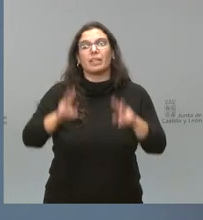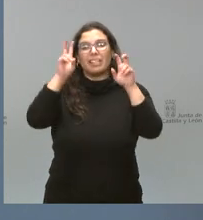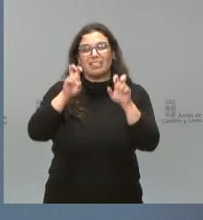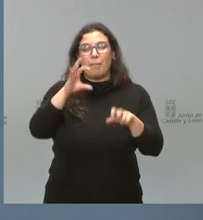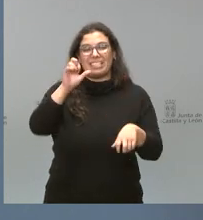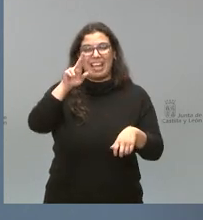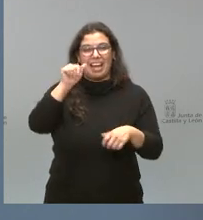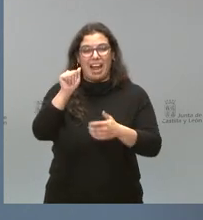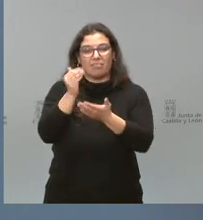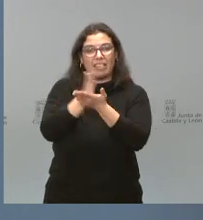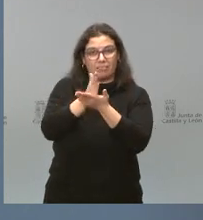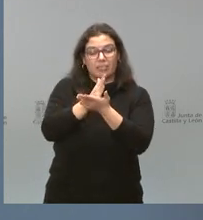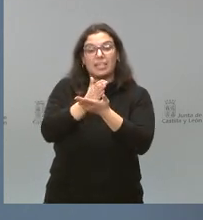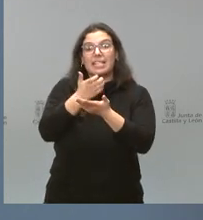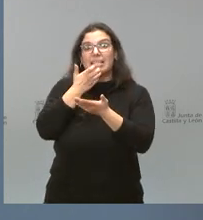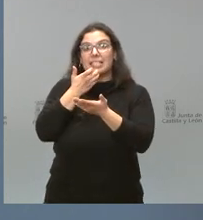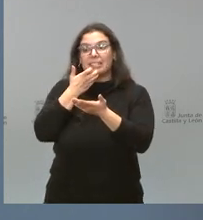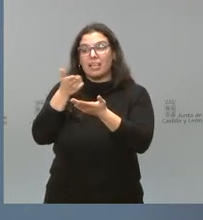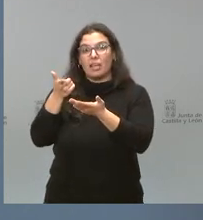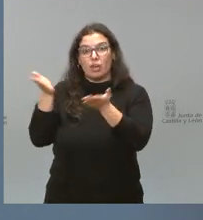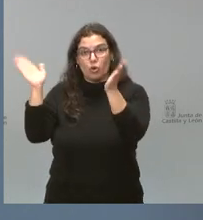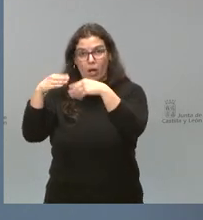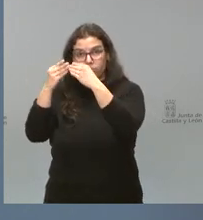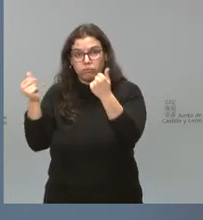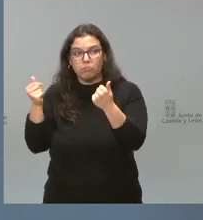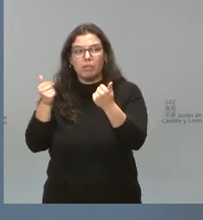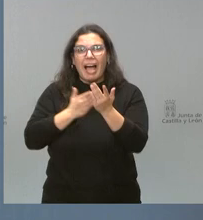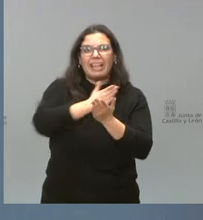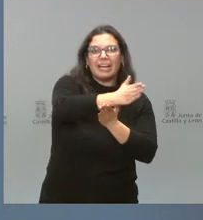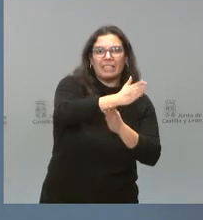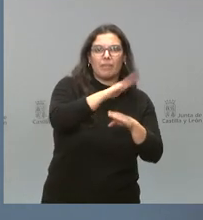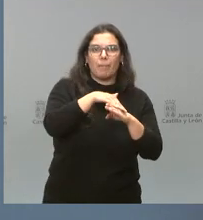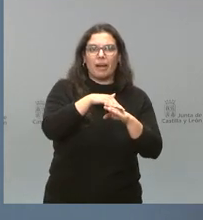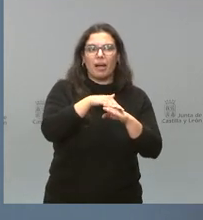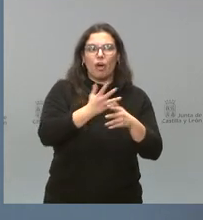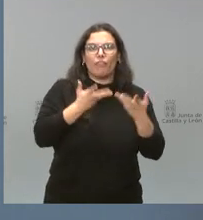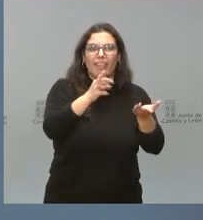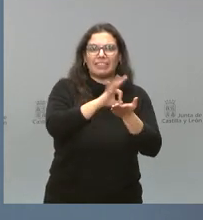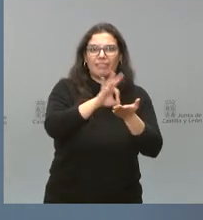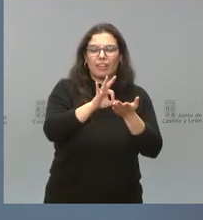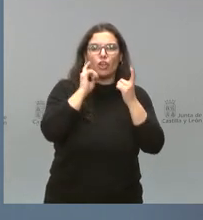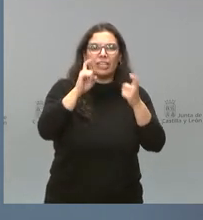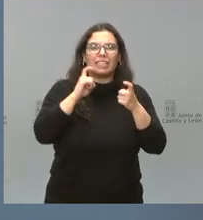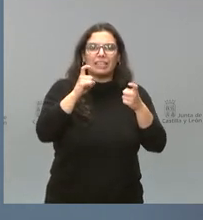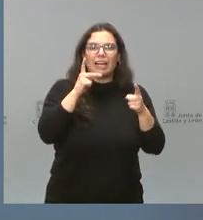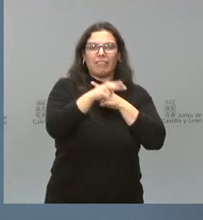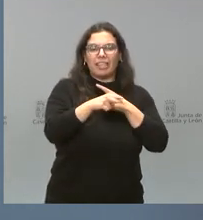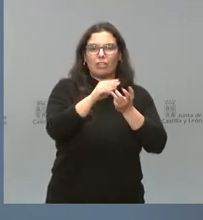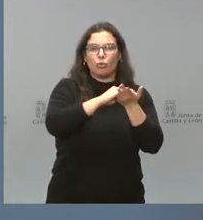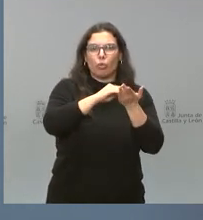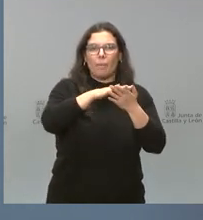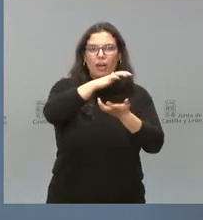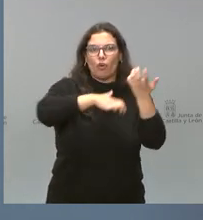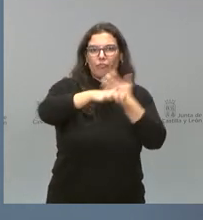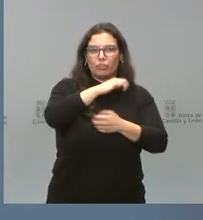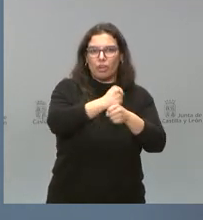¿Qué alternativas habría para dar este servicio de resolución de conflictos laborales si desaparece el SERLA? Bueno, el día 1